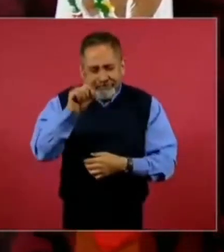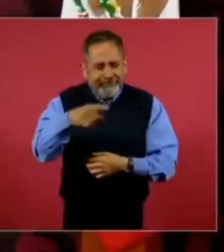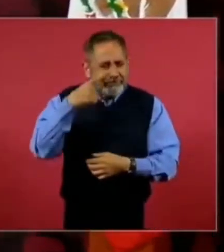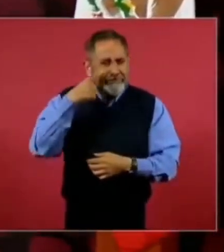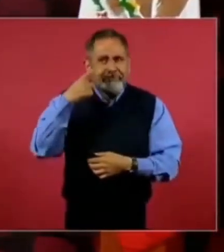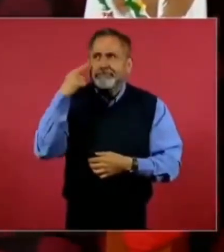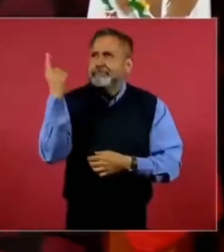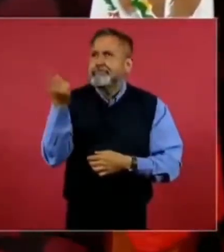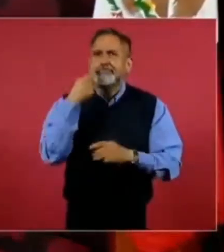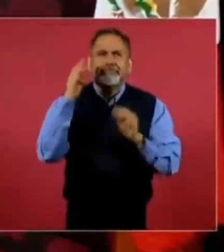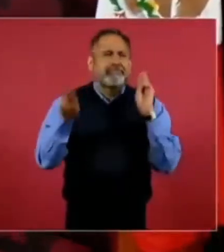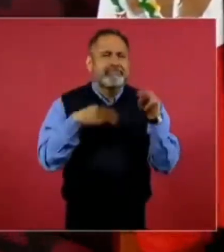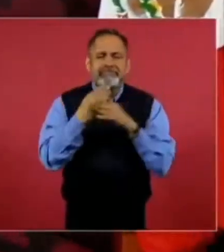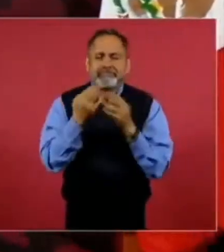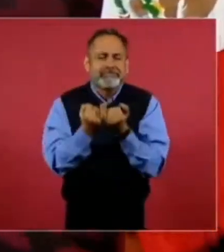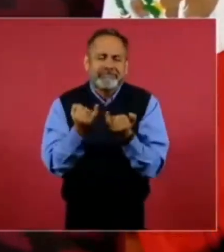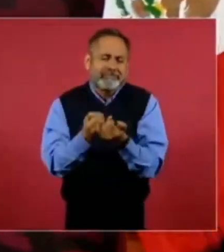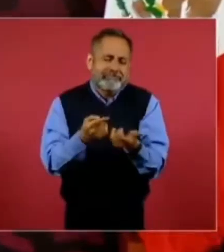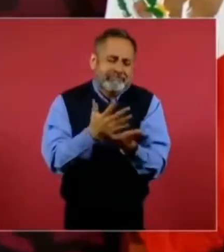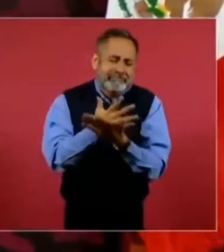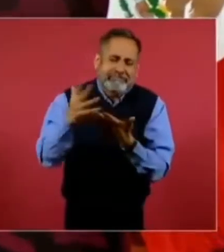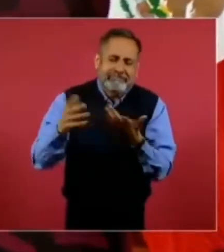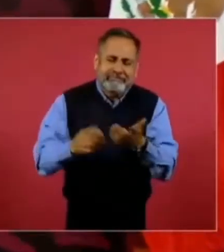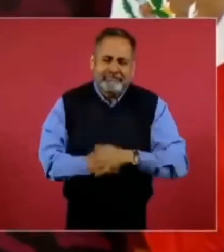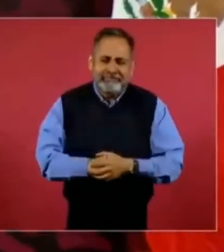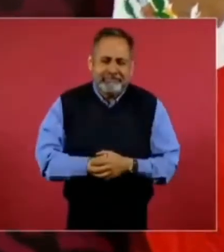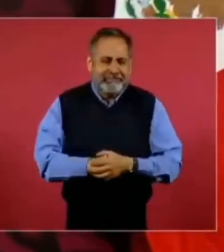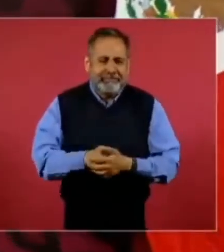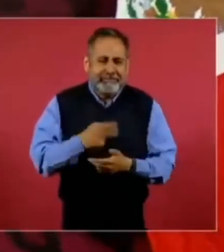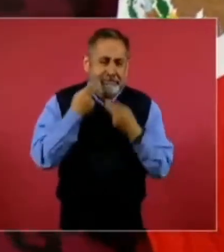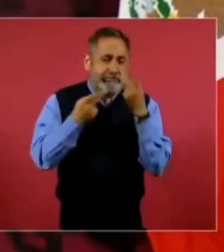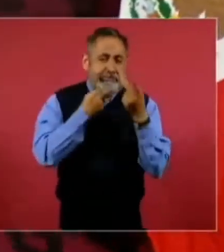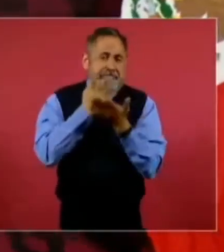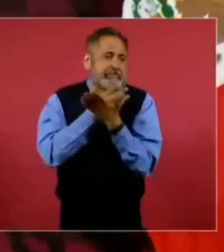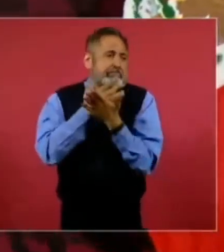se habla más de la cuenta